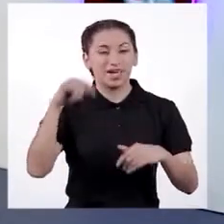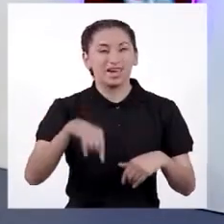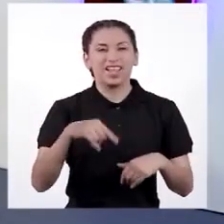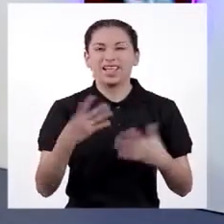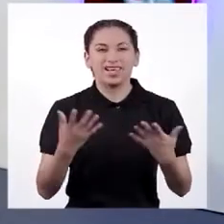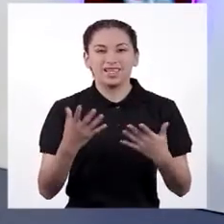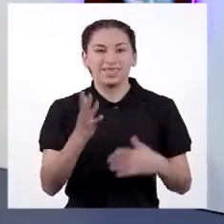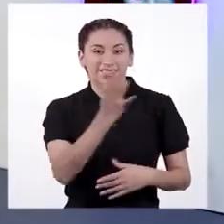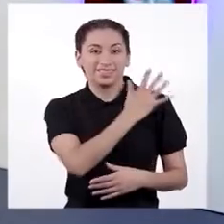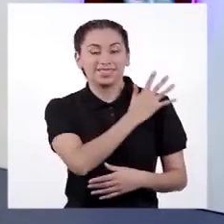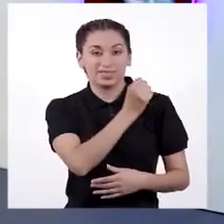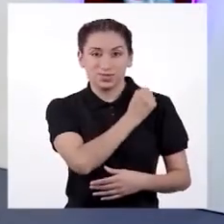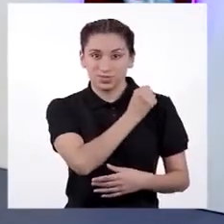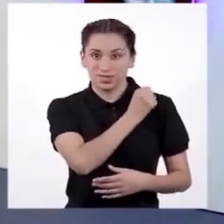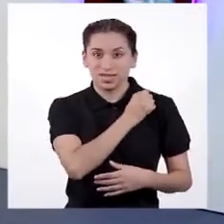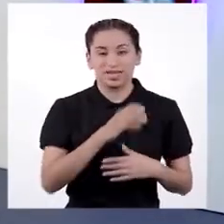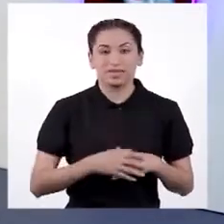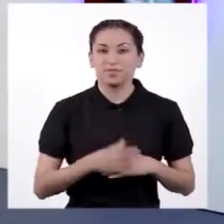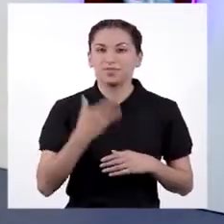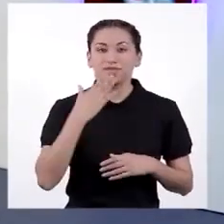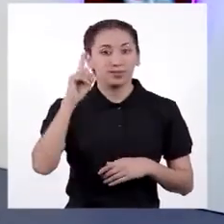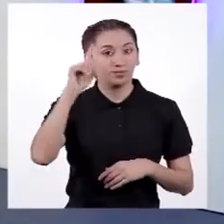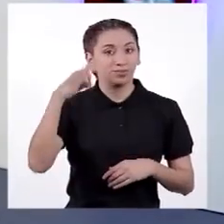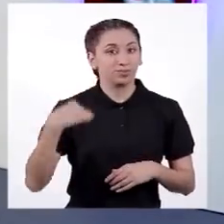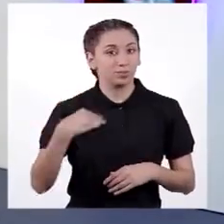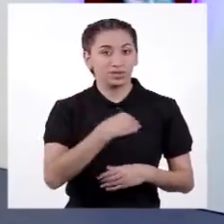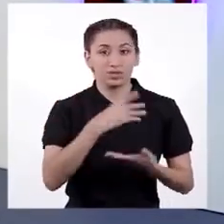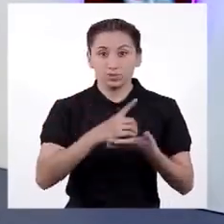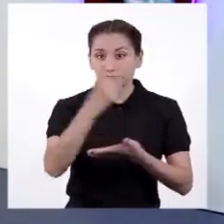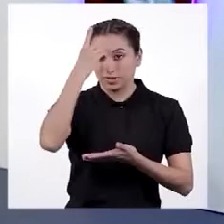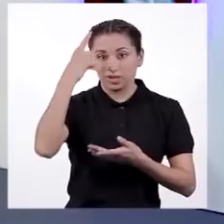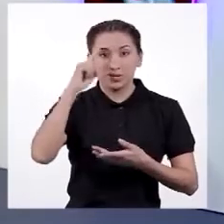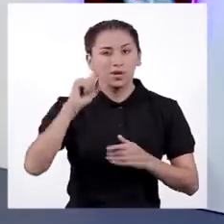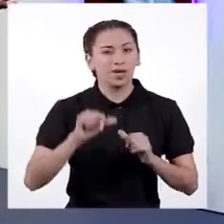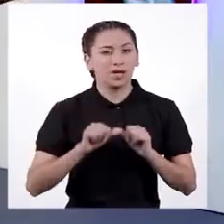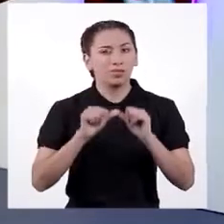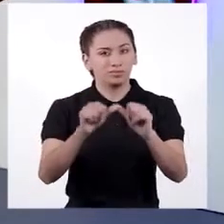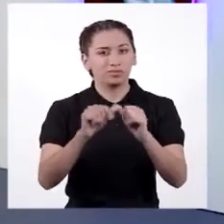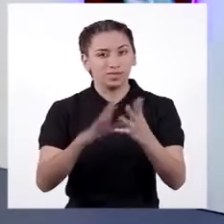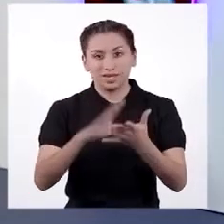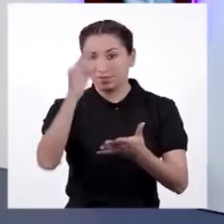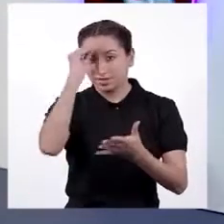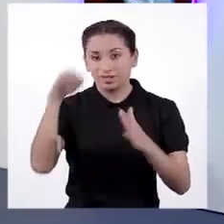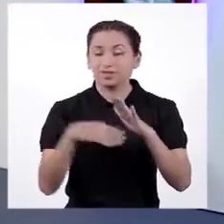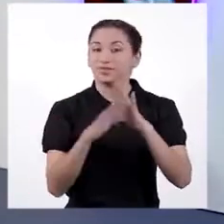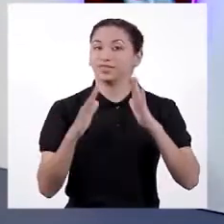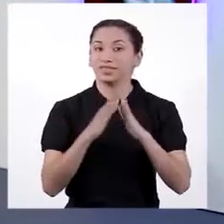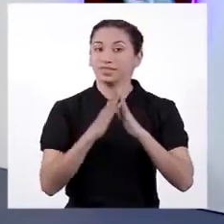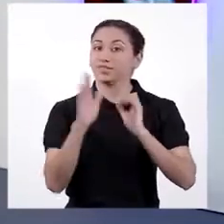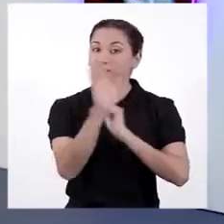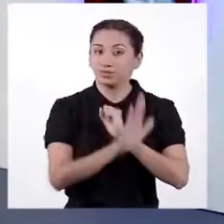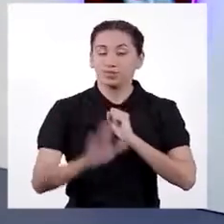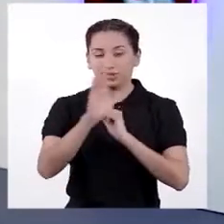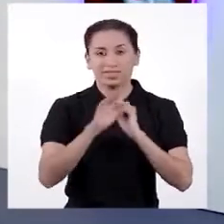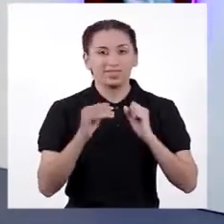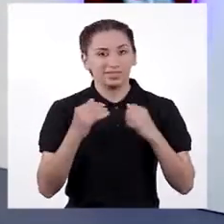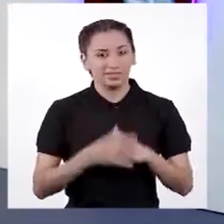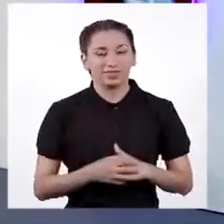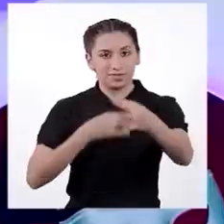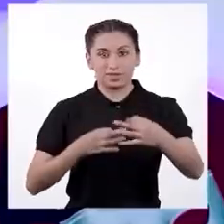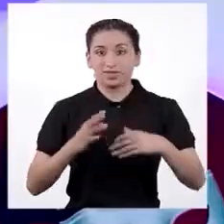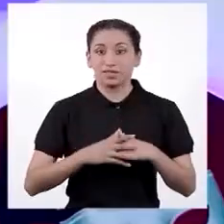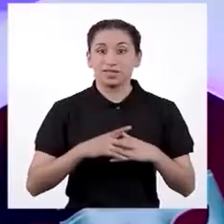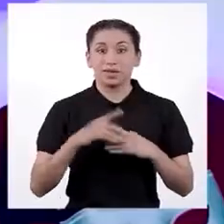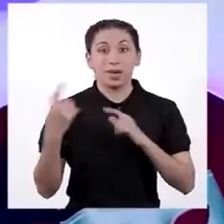quinto de secundaria. Una iniciativa del Ministerio de Educación para seguir aprendiendo desde casa de manera segura y entretenida.